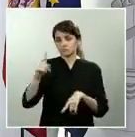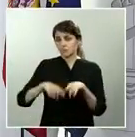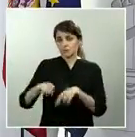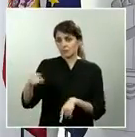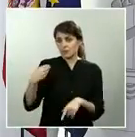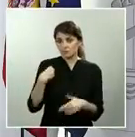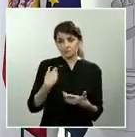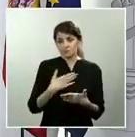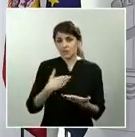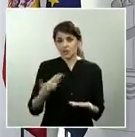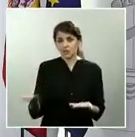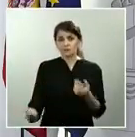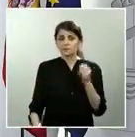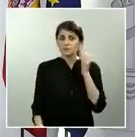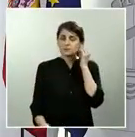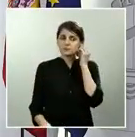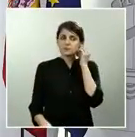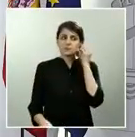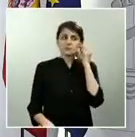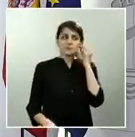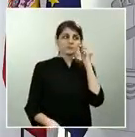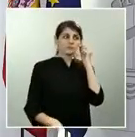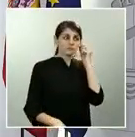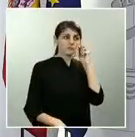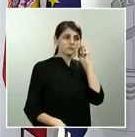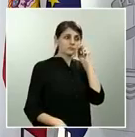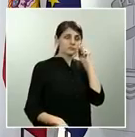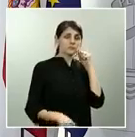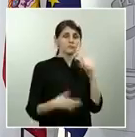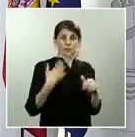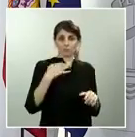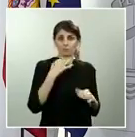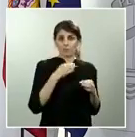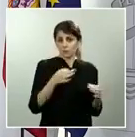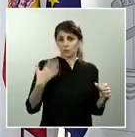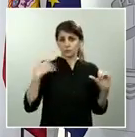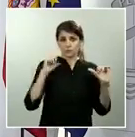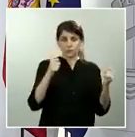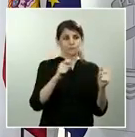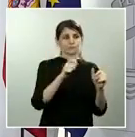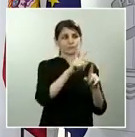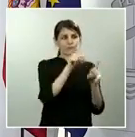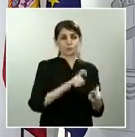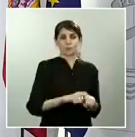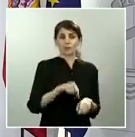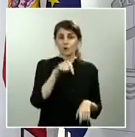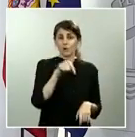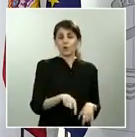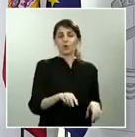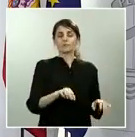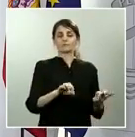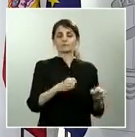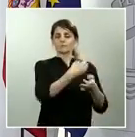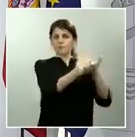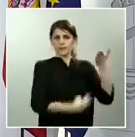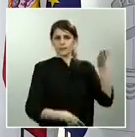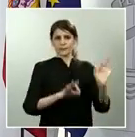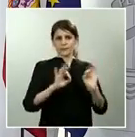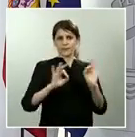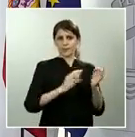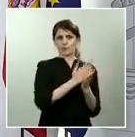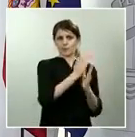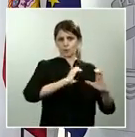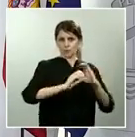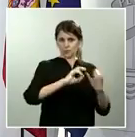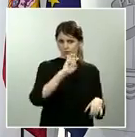Vamos a ello, ministra portavoz. Hoy está preparada esta lista de medios de comunicación que van a preguntarle al Gobierno.